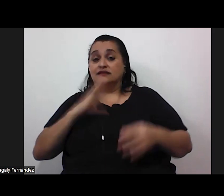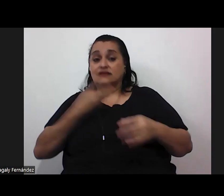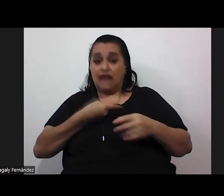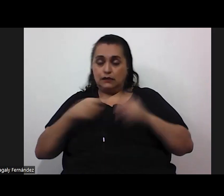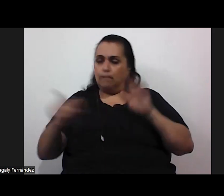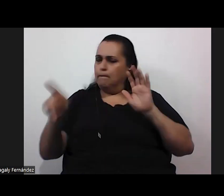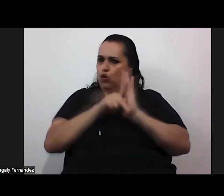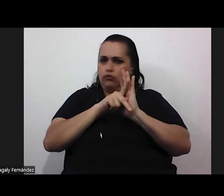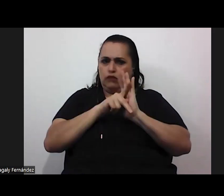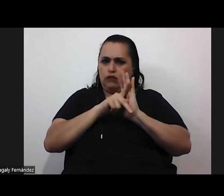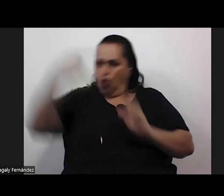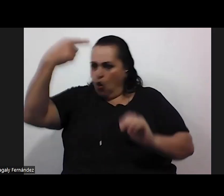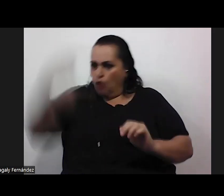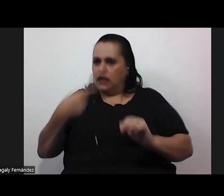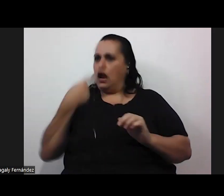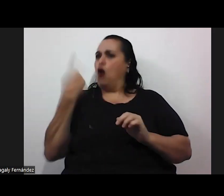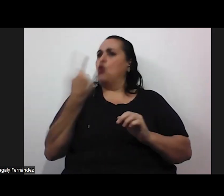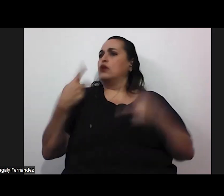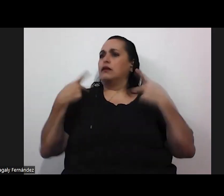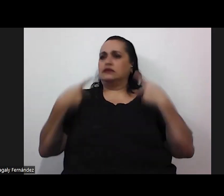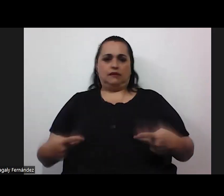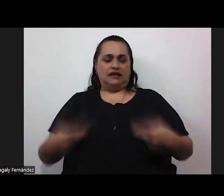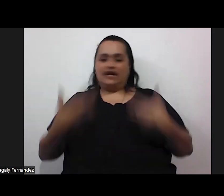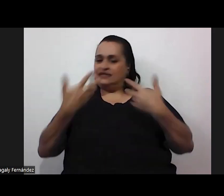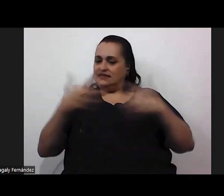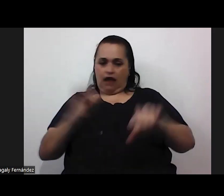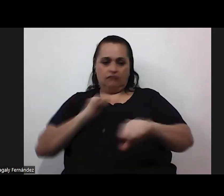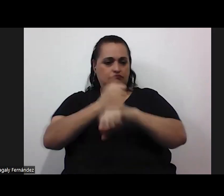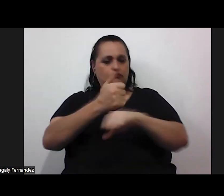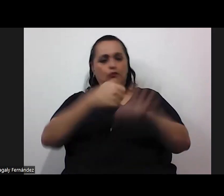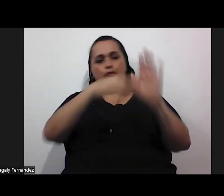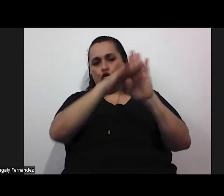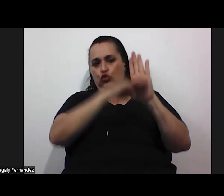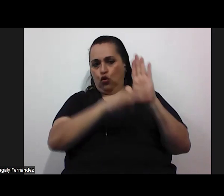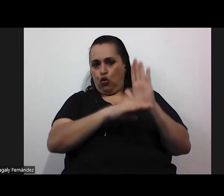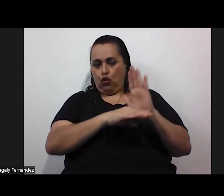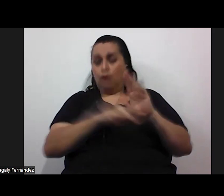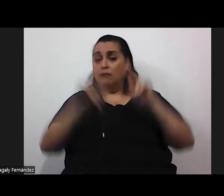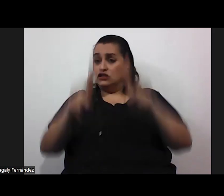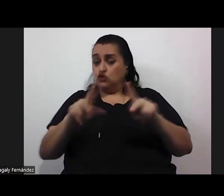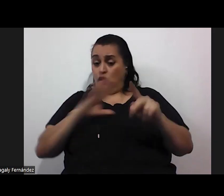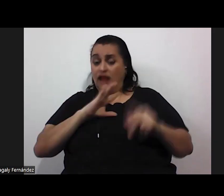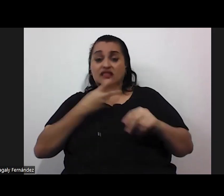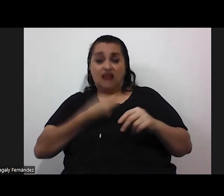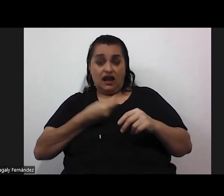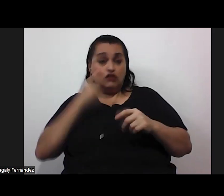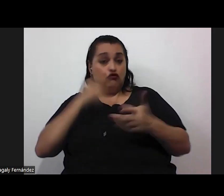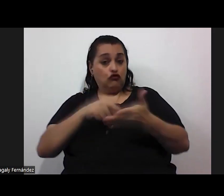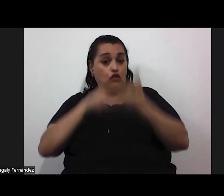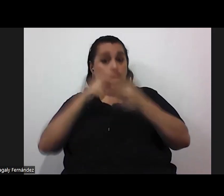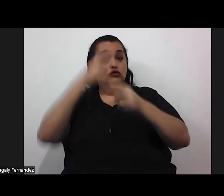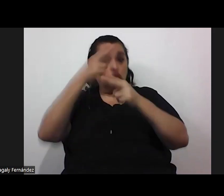obligar a una sola vestimenta ya lo estableció el protocolo con la persona trans en que podemos colaborar bueno además de reconocer su nombre